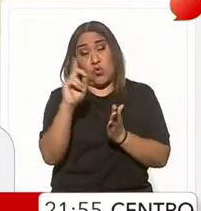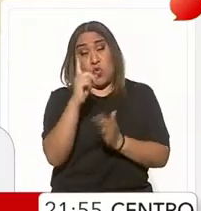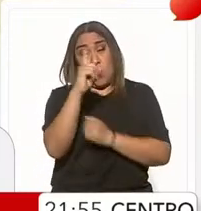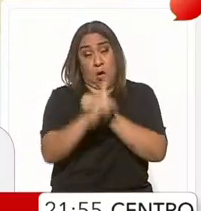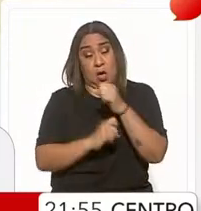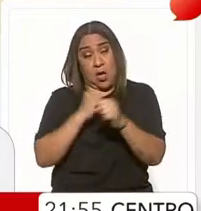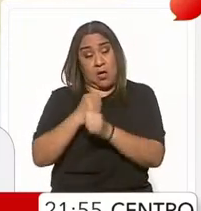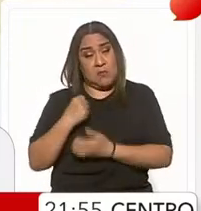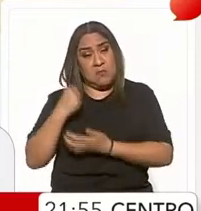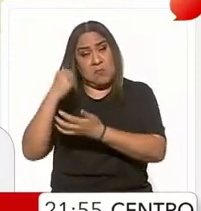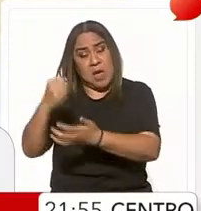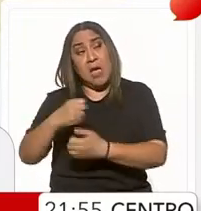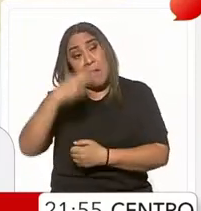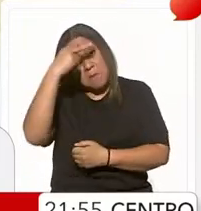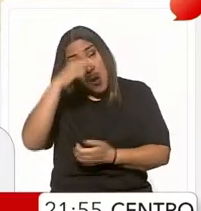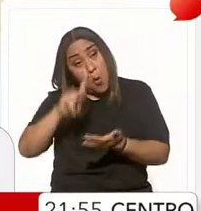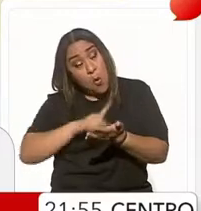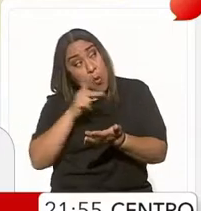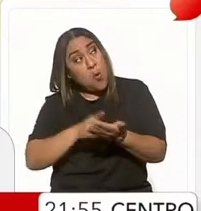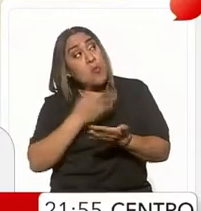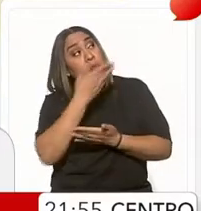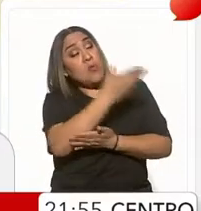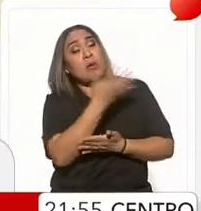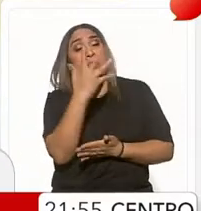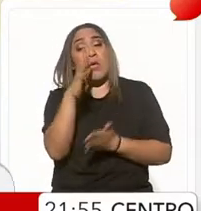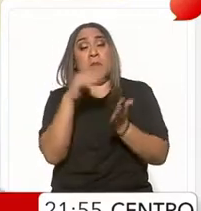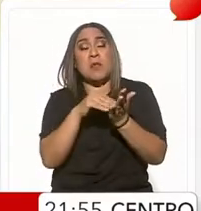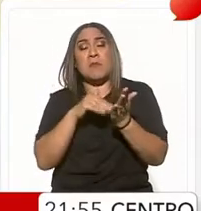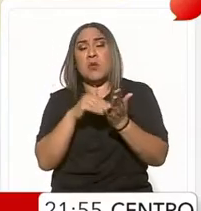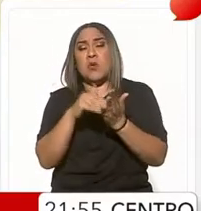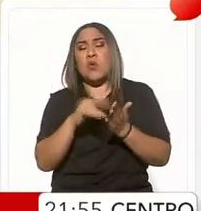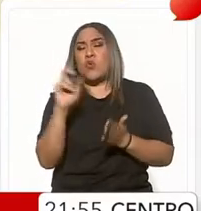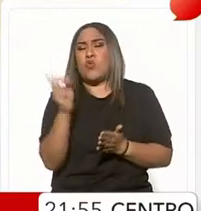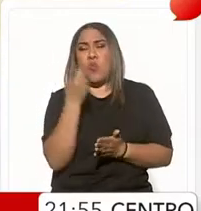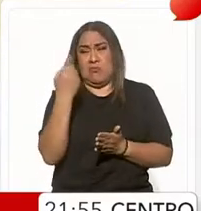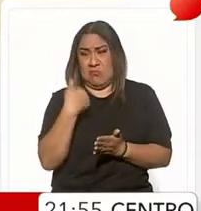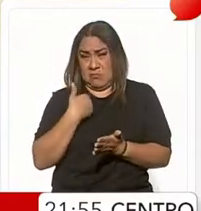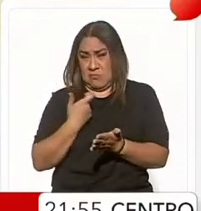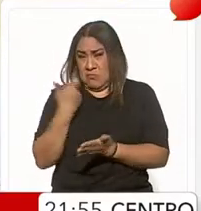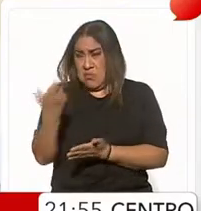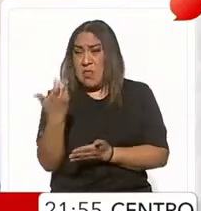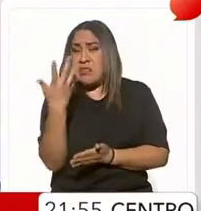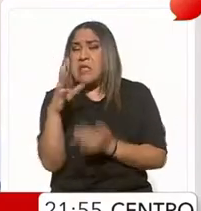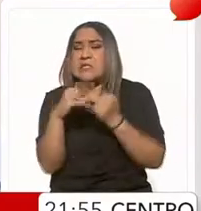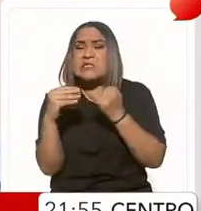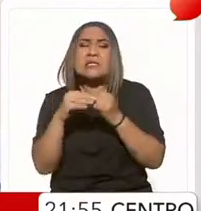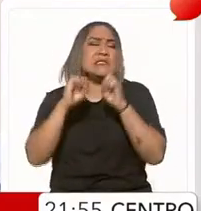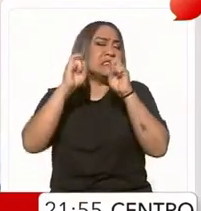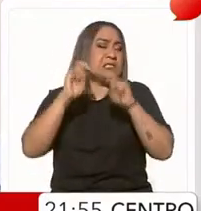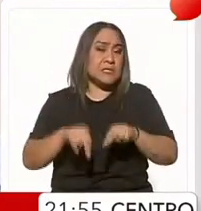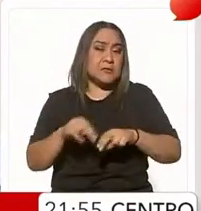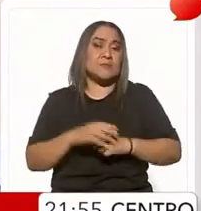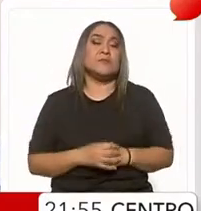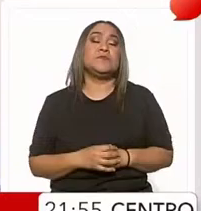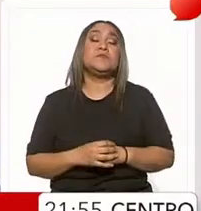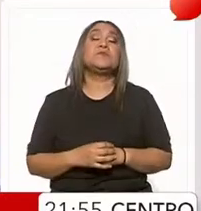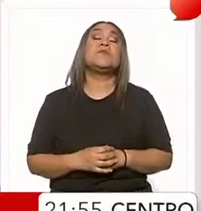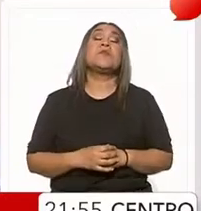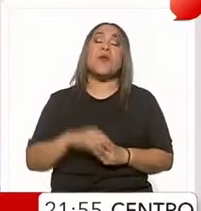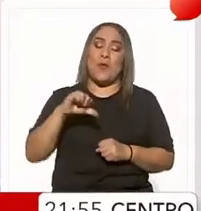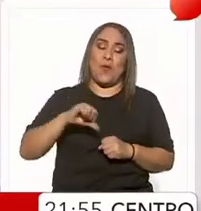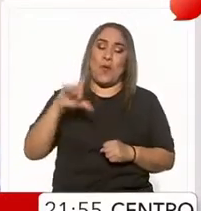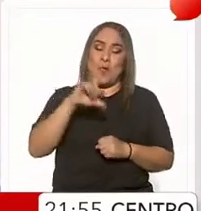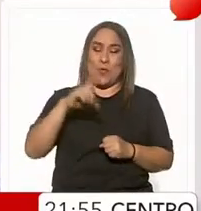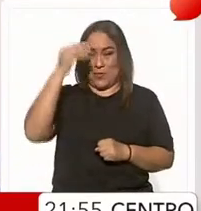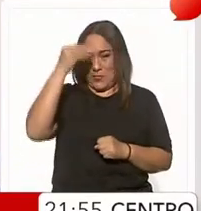México acaba de pedir 10 mil millones al año nunca les daría ni 10 centavos por cierto que este lunes Donald